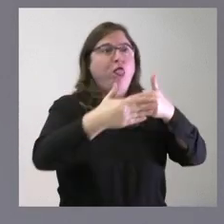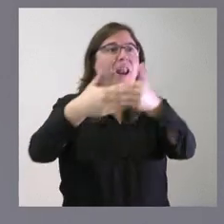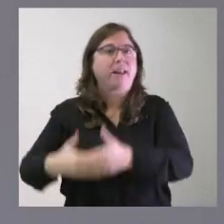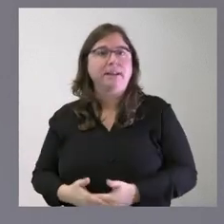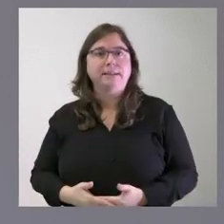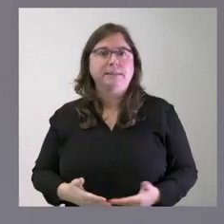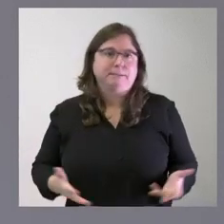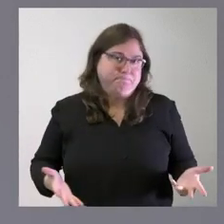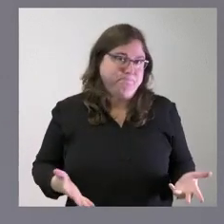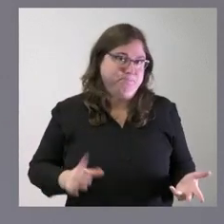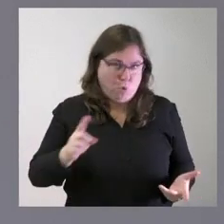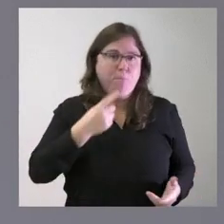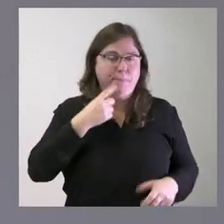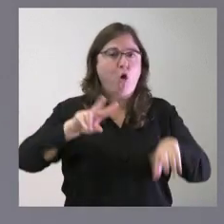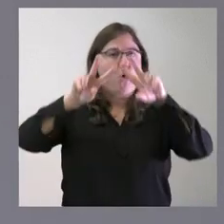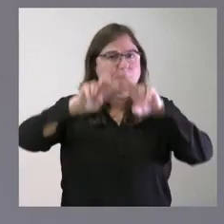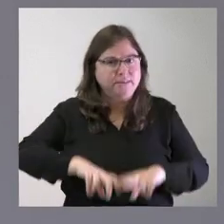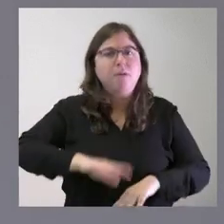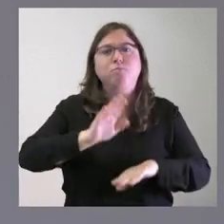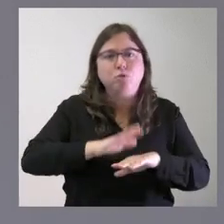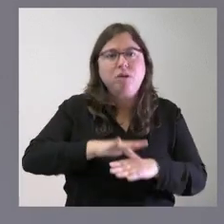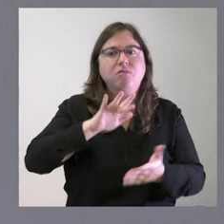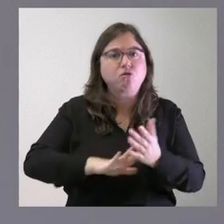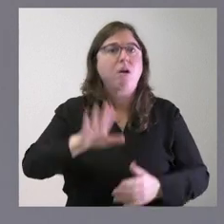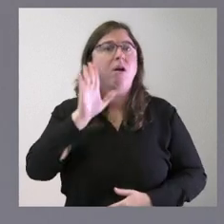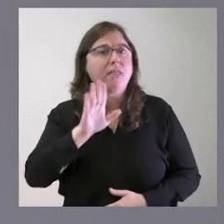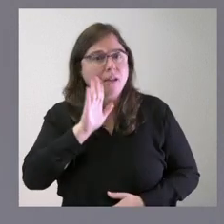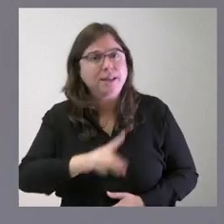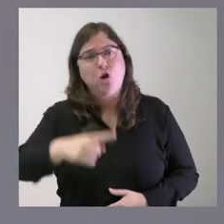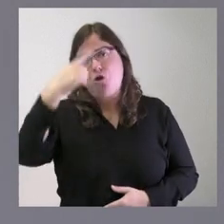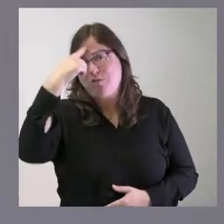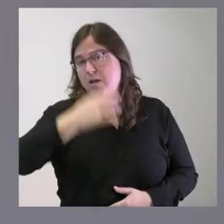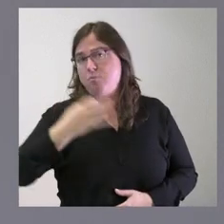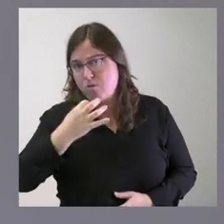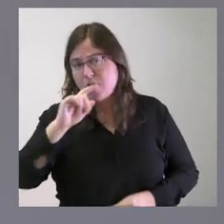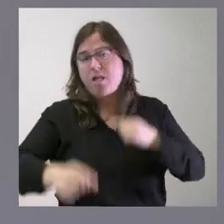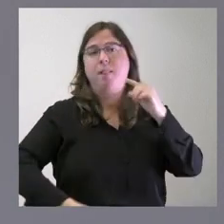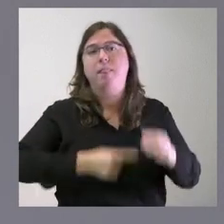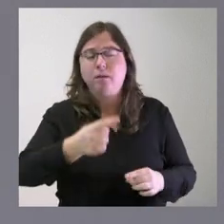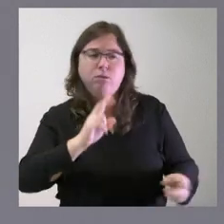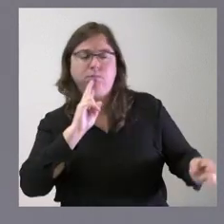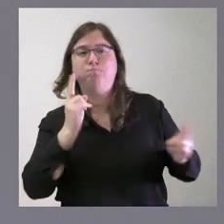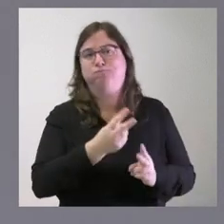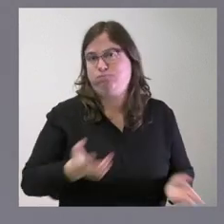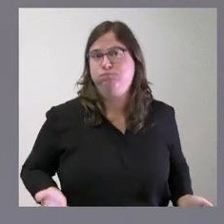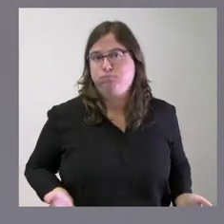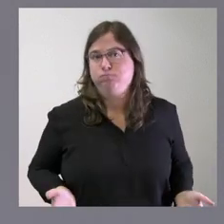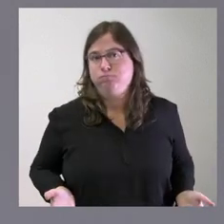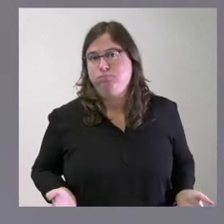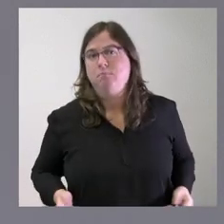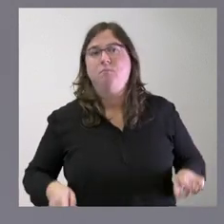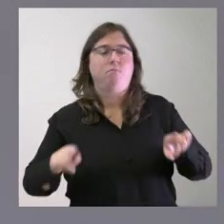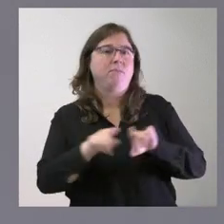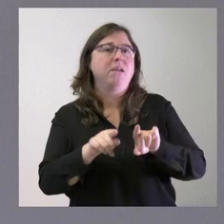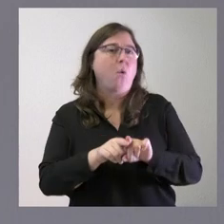lo que hay hacer es investigar el delito saber la causa del delito y cuando sepamos la causa del delito tomar las medidas que puedan corresponder en este caso exactamente lo